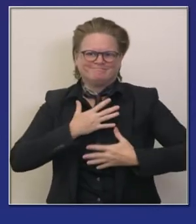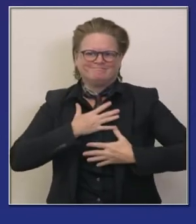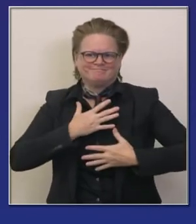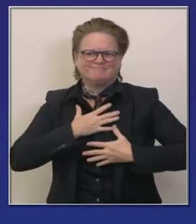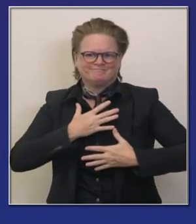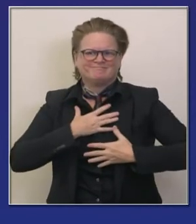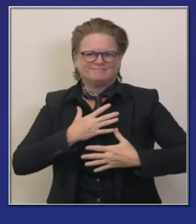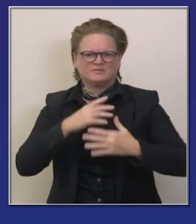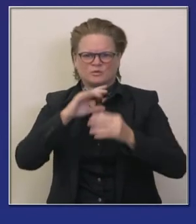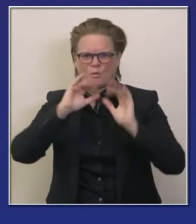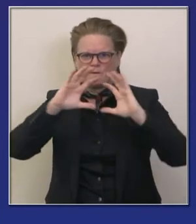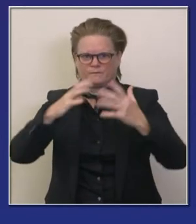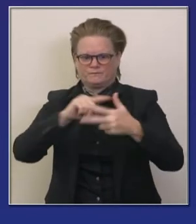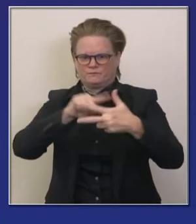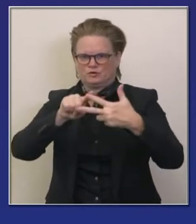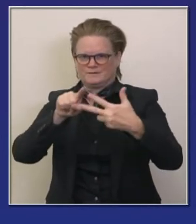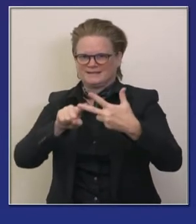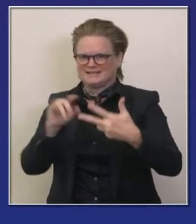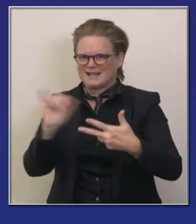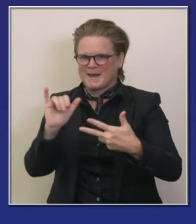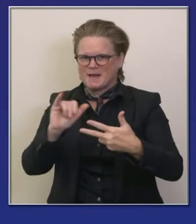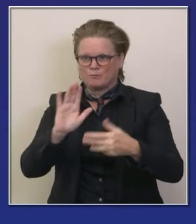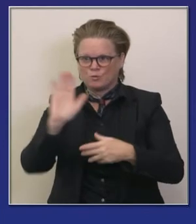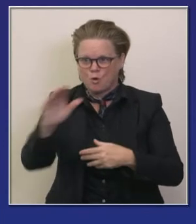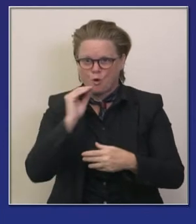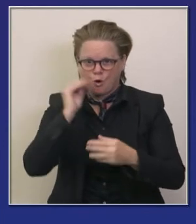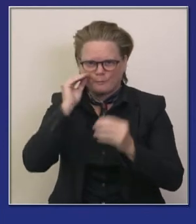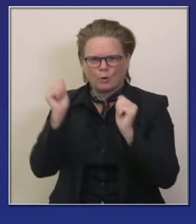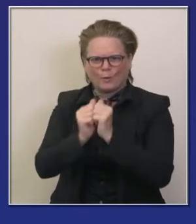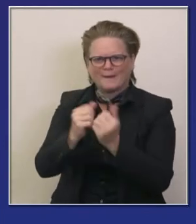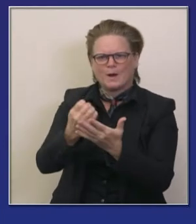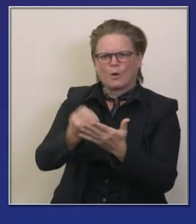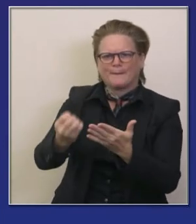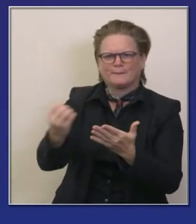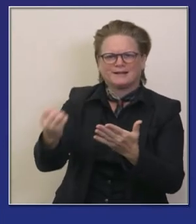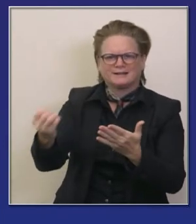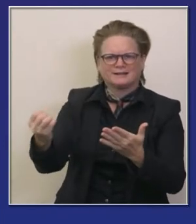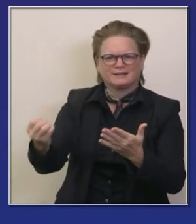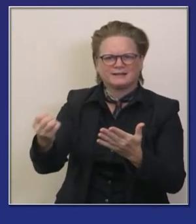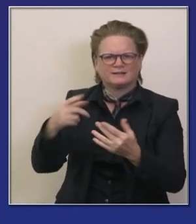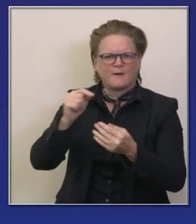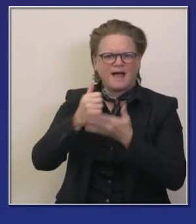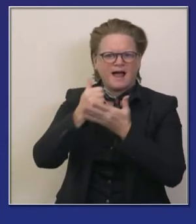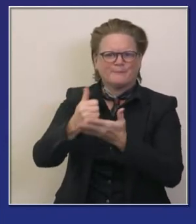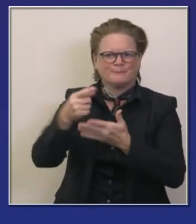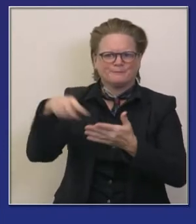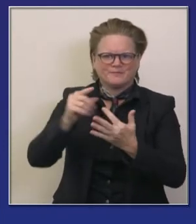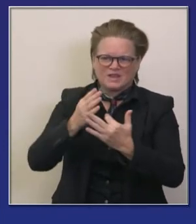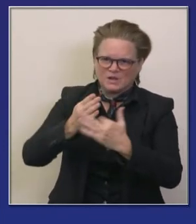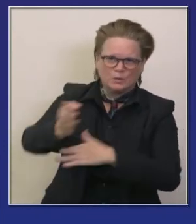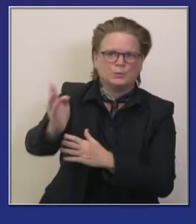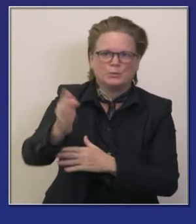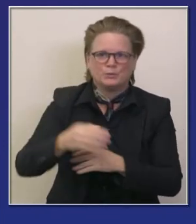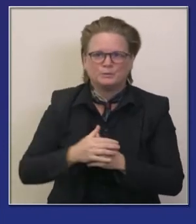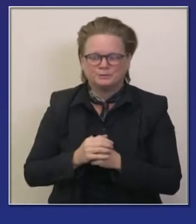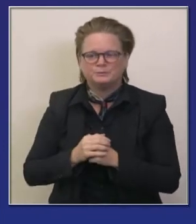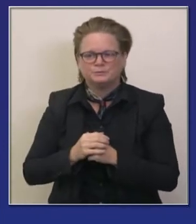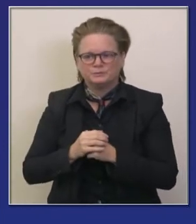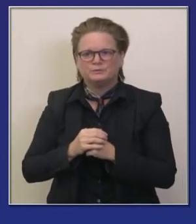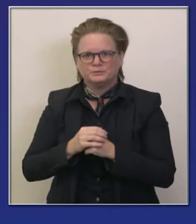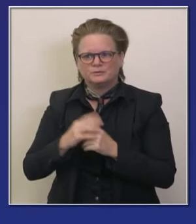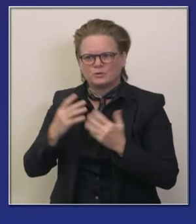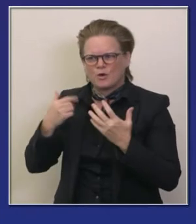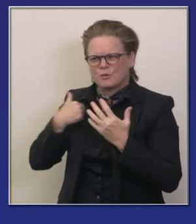casa pero con ese apoyo médico en el valle de imperial al crecer dentro de esta crisis